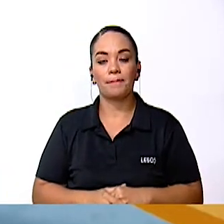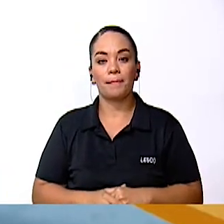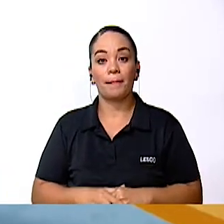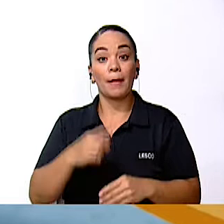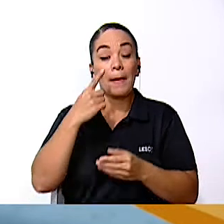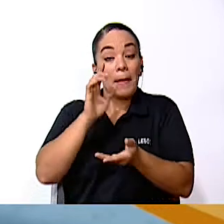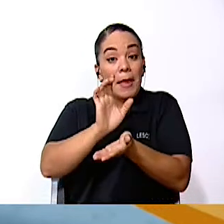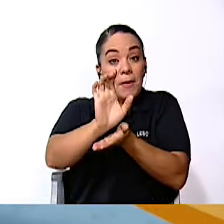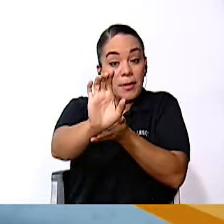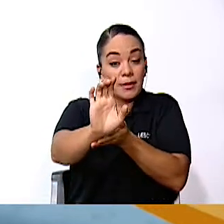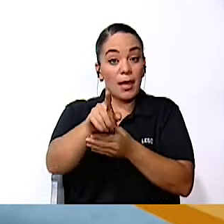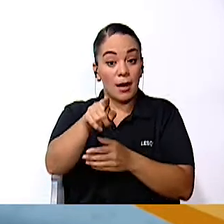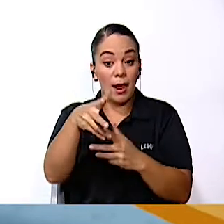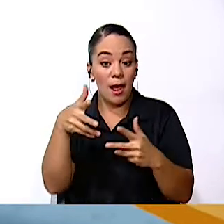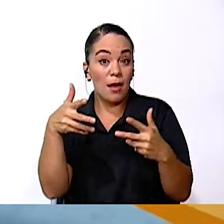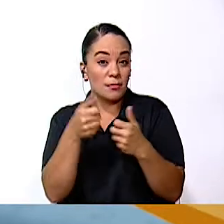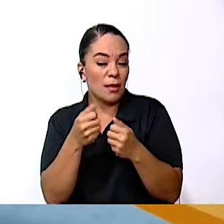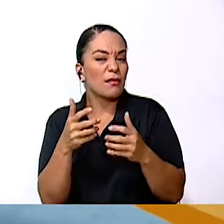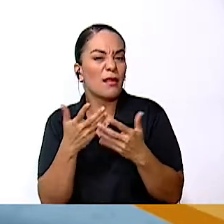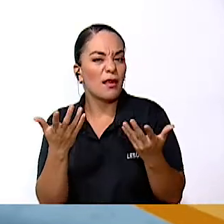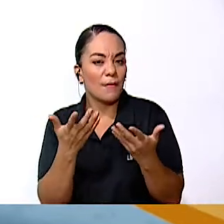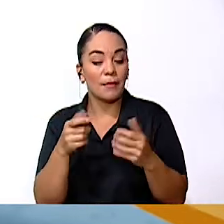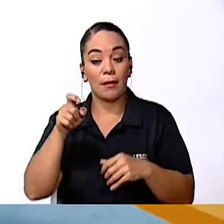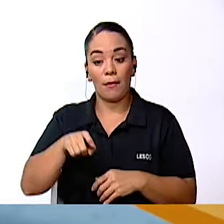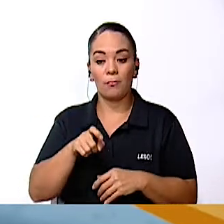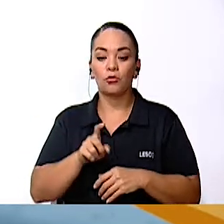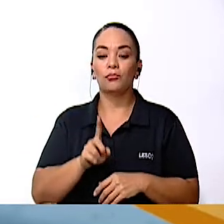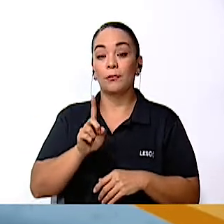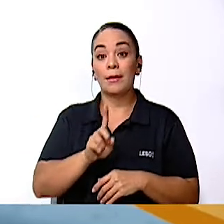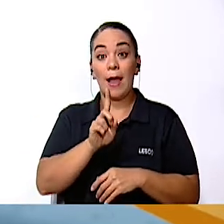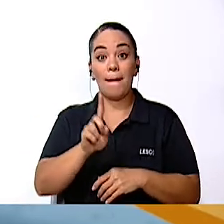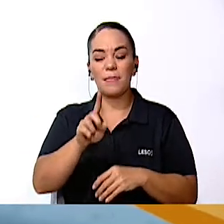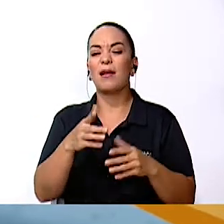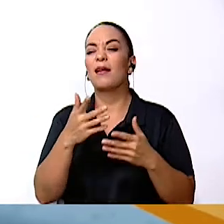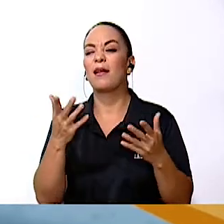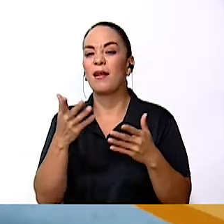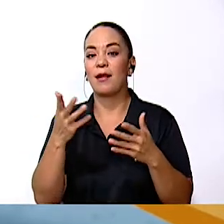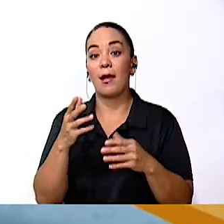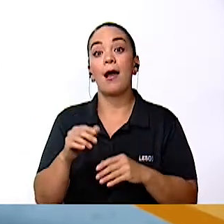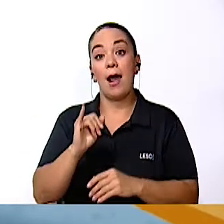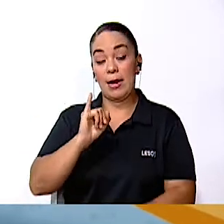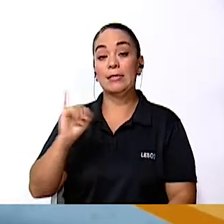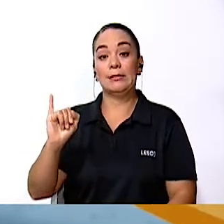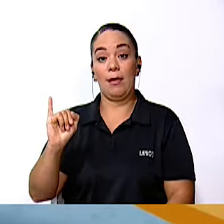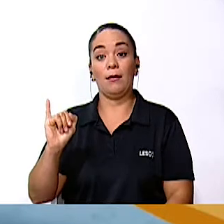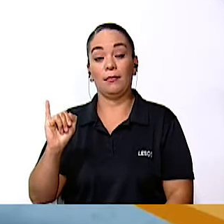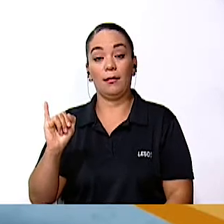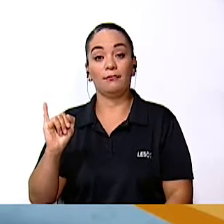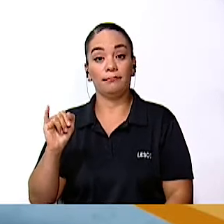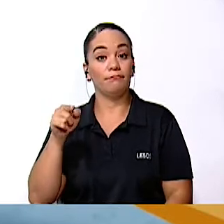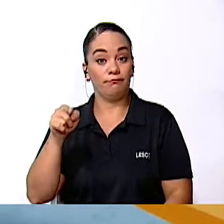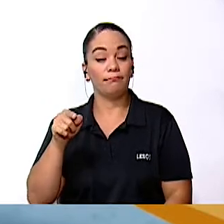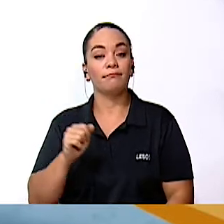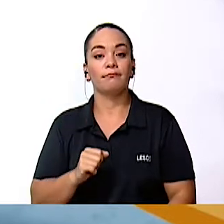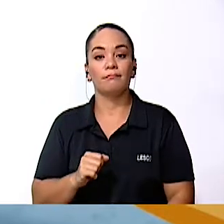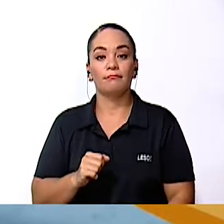accidente debemos Caminar por la parte izquierda de la calle si no hay aceras Respetar las señales de